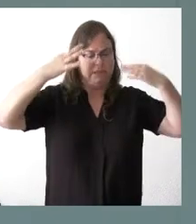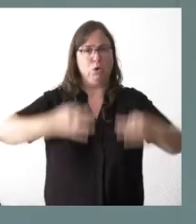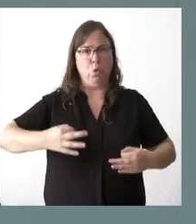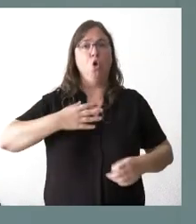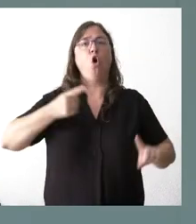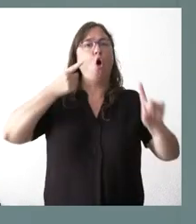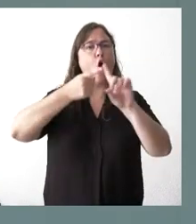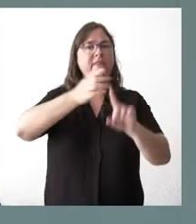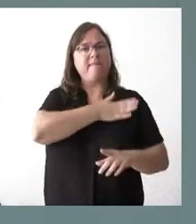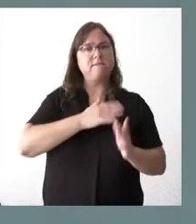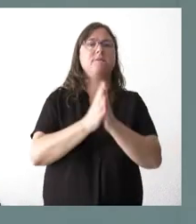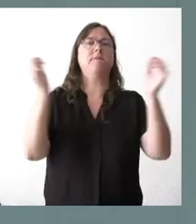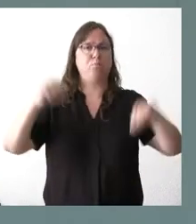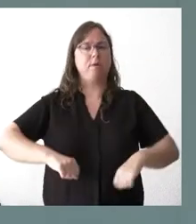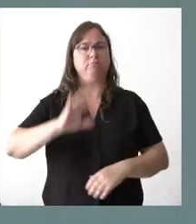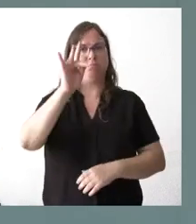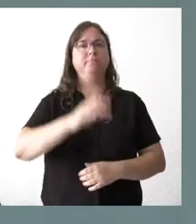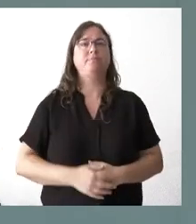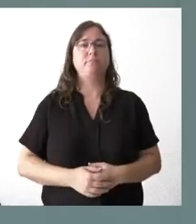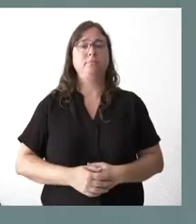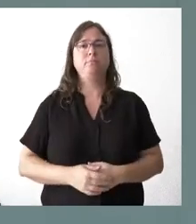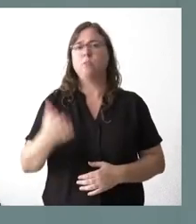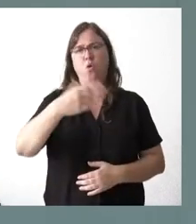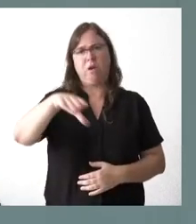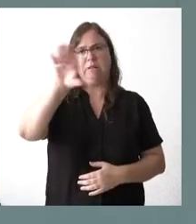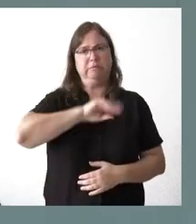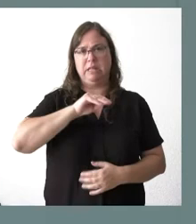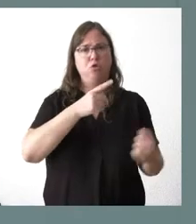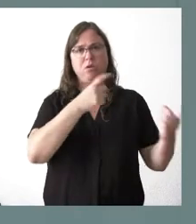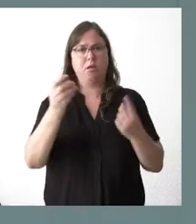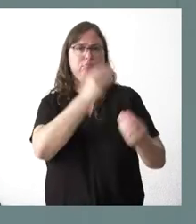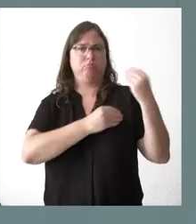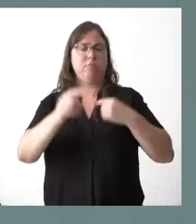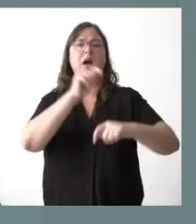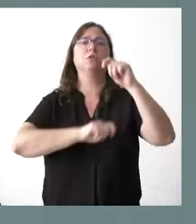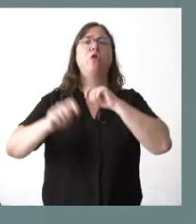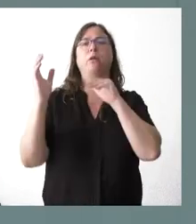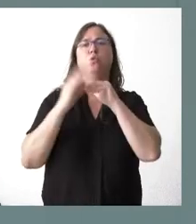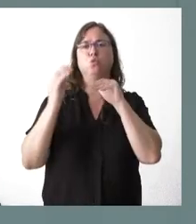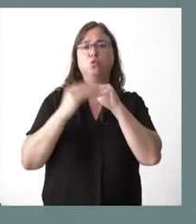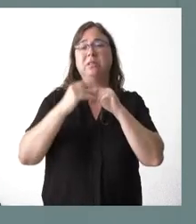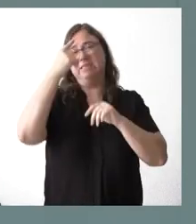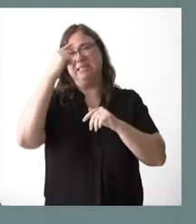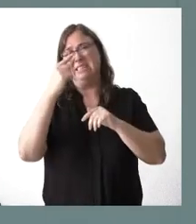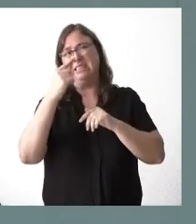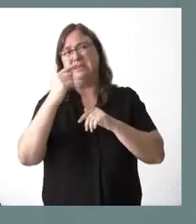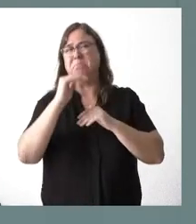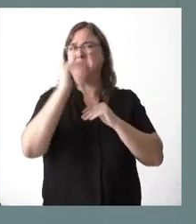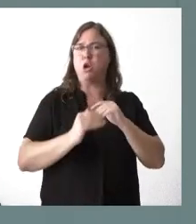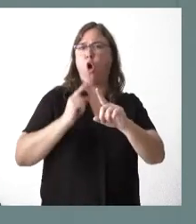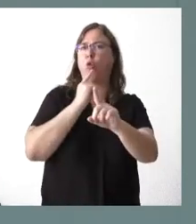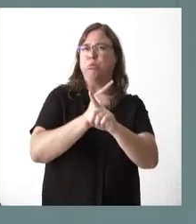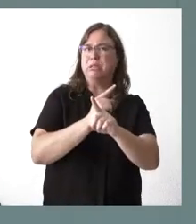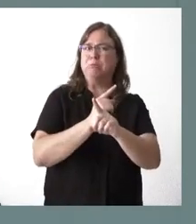es aprobarlo. Entiendo las demandas de las asociaciones de usuarios, entiendo menos quizá la de una parte de la oposición,